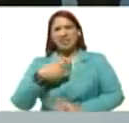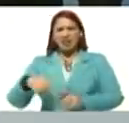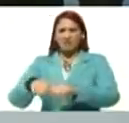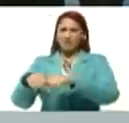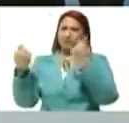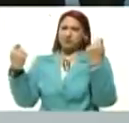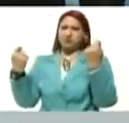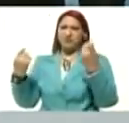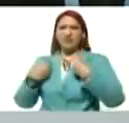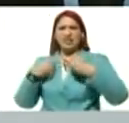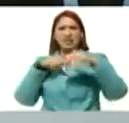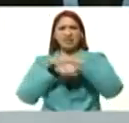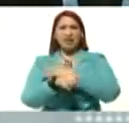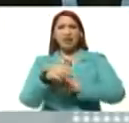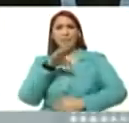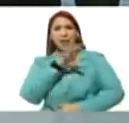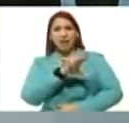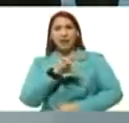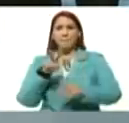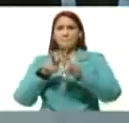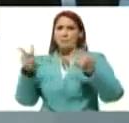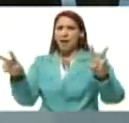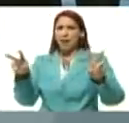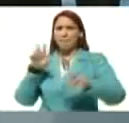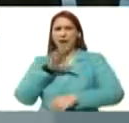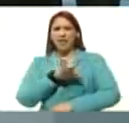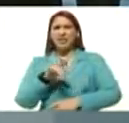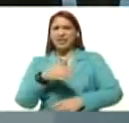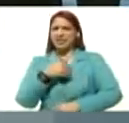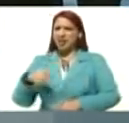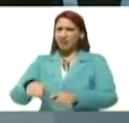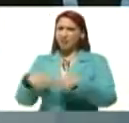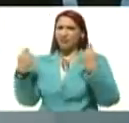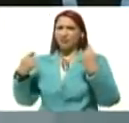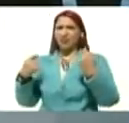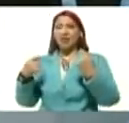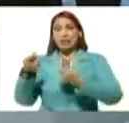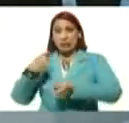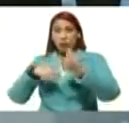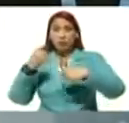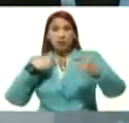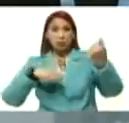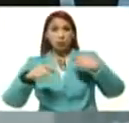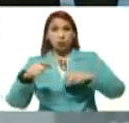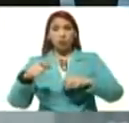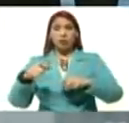mega elecciones, la paz del país, las negociaciones, de paz de México, esa es la verdad,